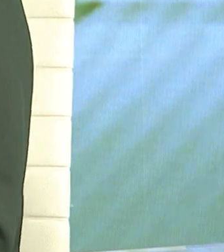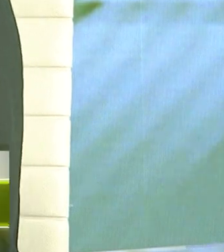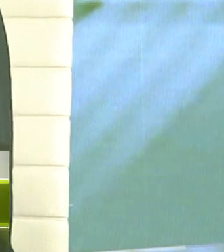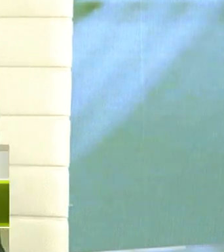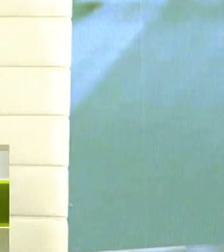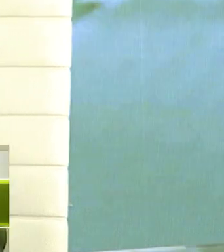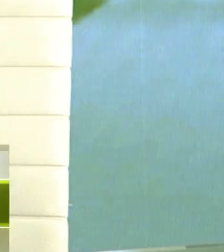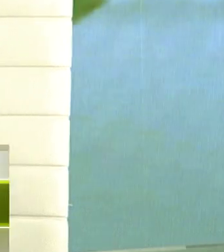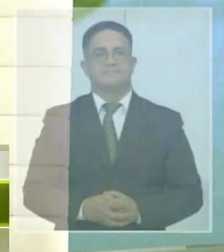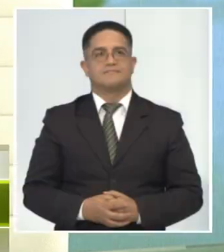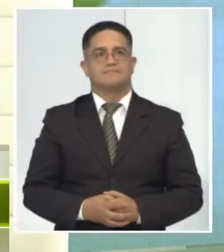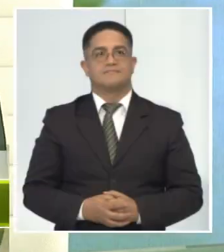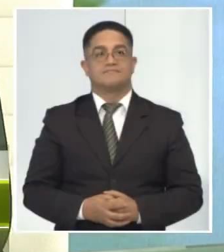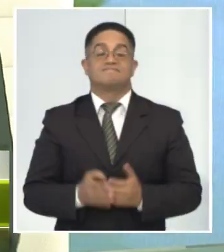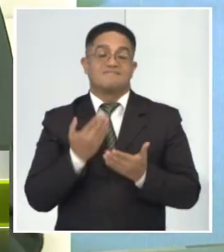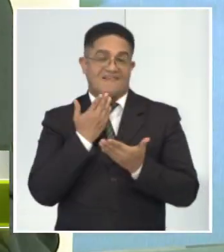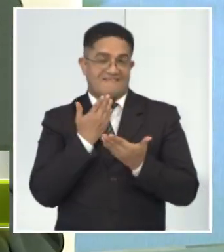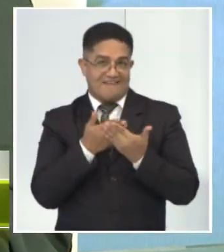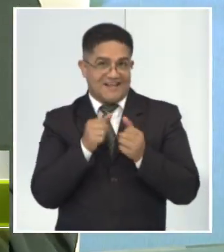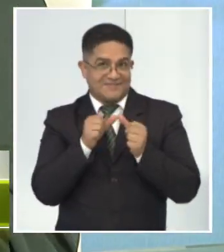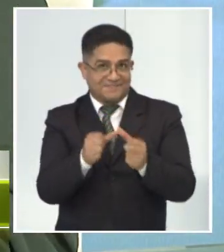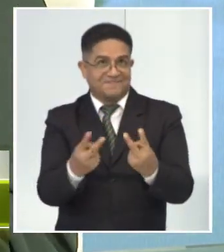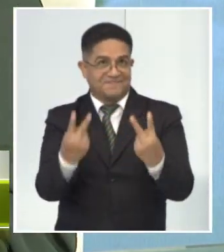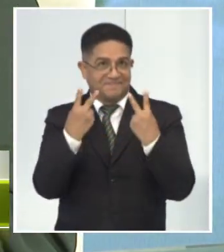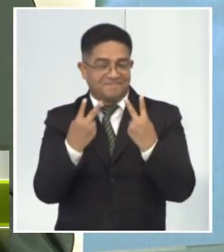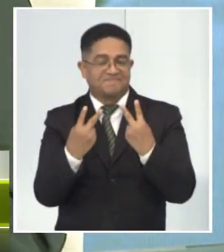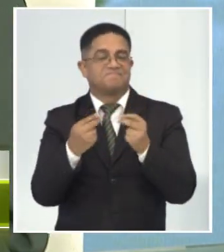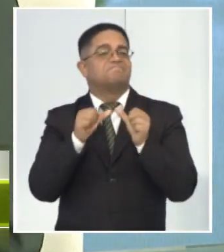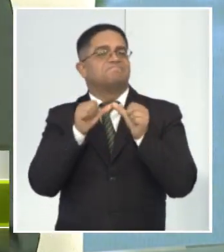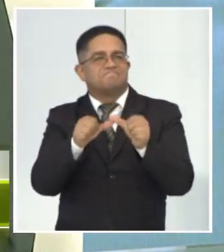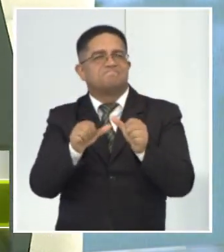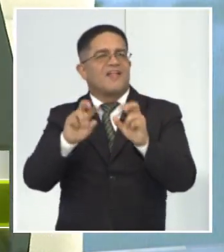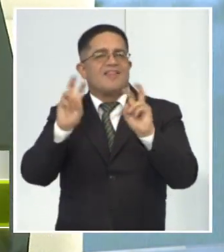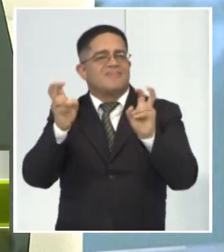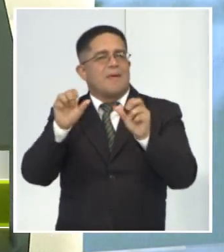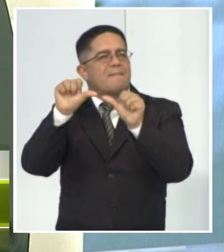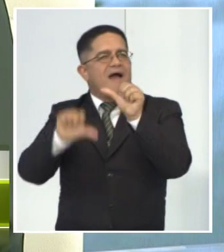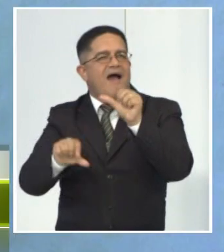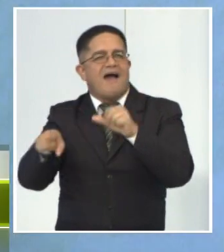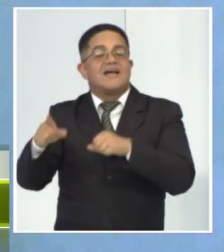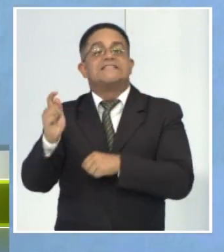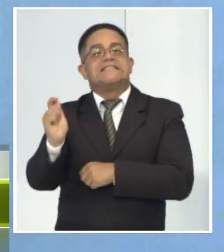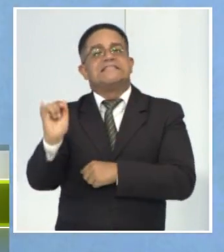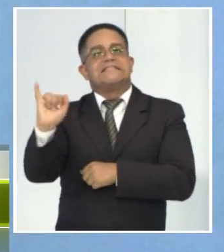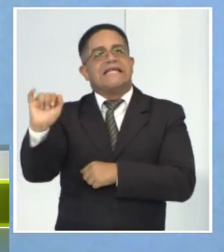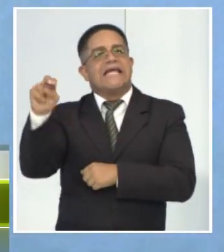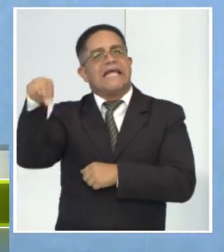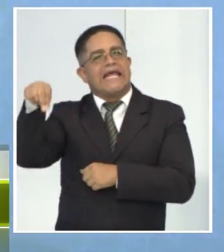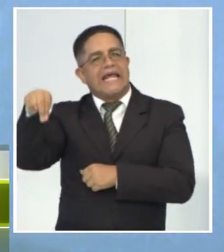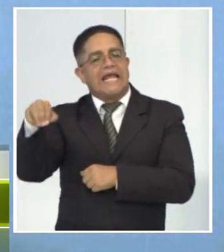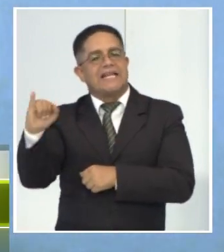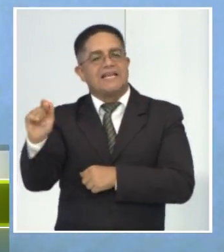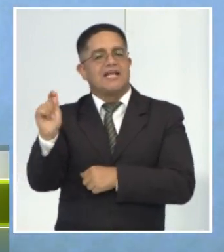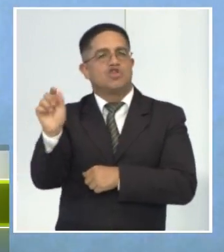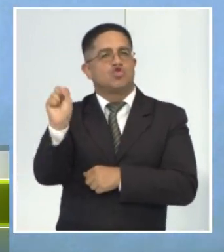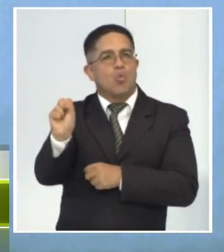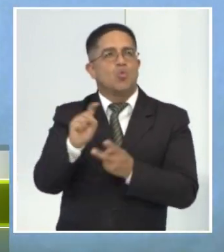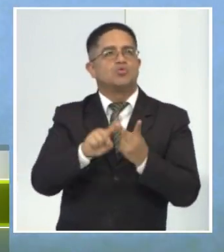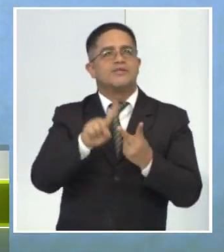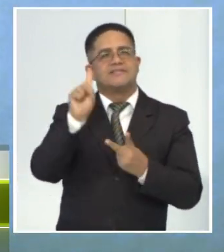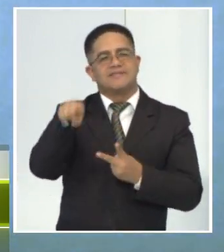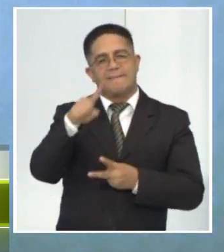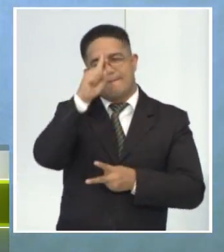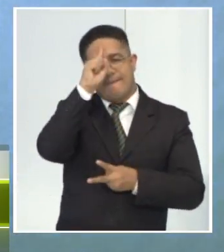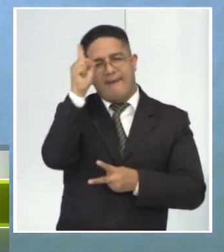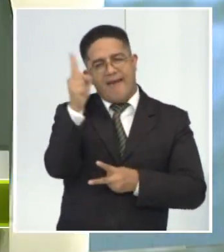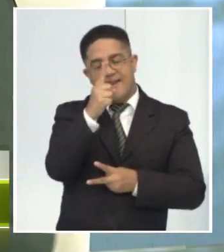Gracias por continuar en nuestra sintonía, seguimos hablando sobre tínitus y mareos. El doctor Jesús Peña Prato nos sigue acompañando y estamos hablando sobre este tema.